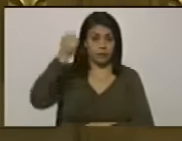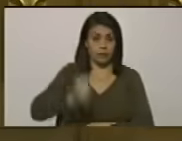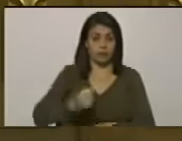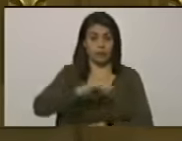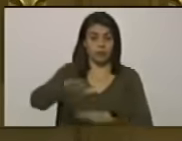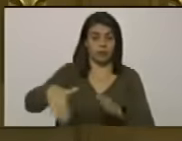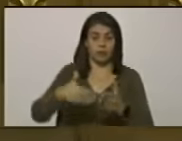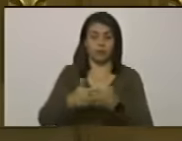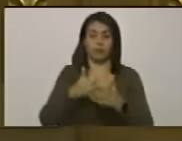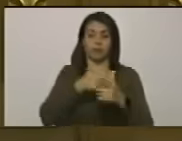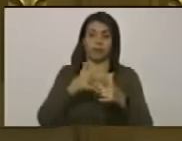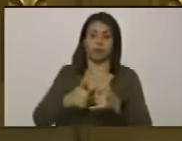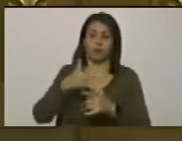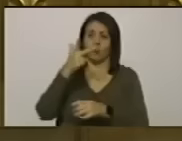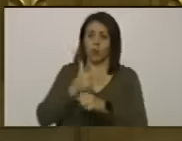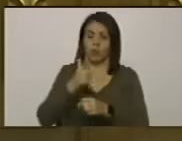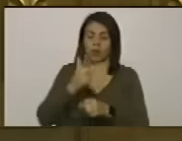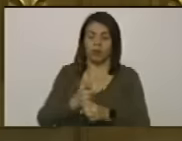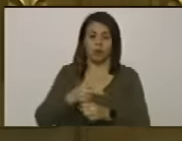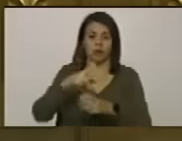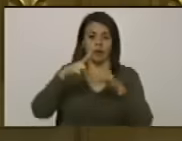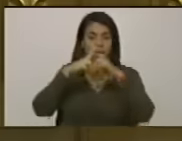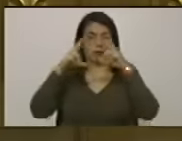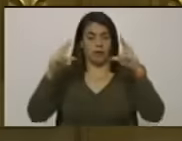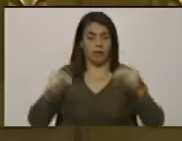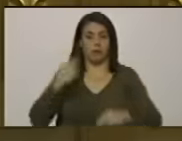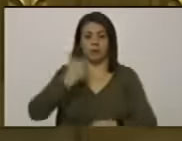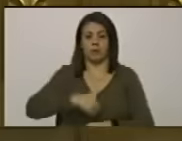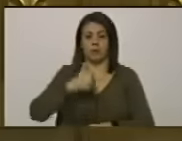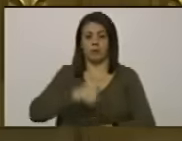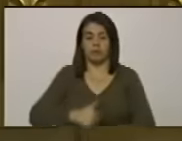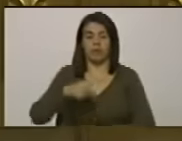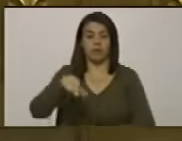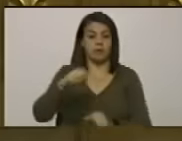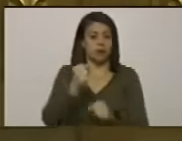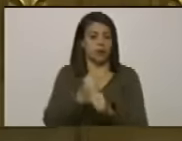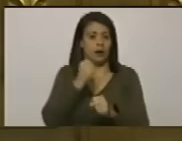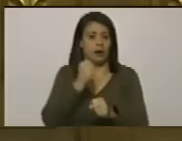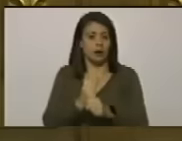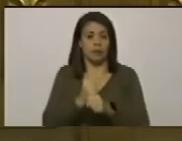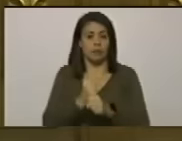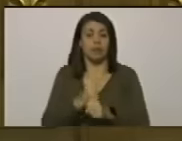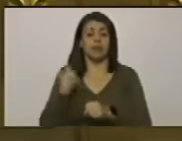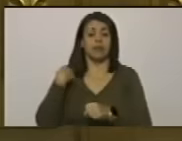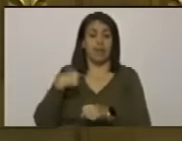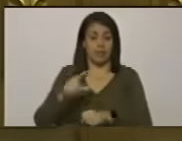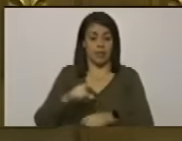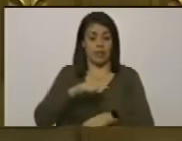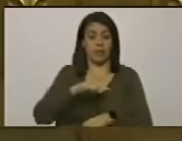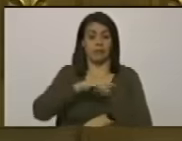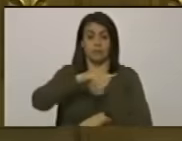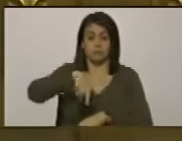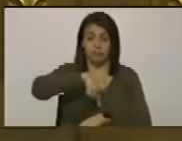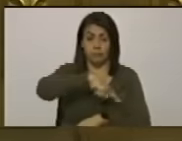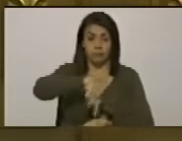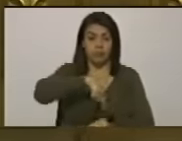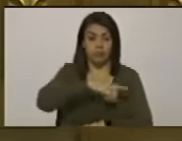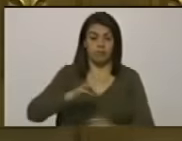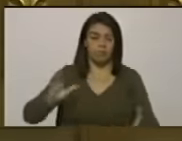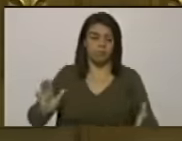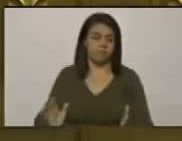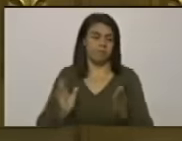Guatemala Nicaragua y Argentina donde la clase trabajadora tenía una larga trayectoria de